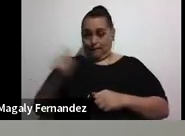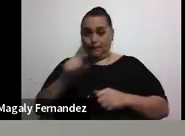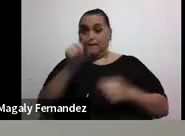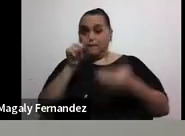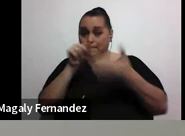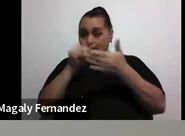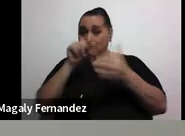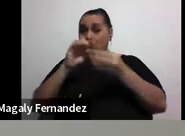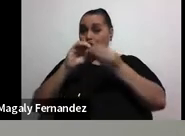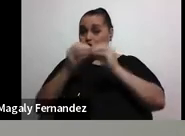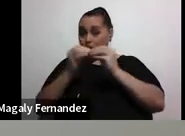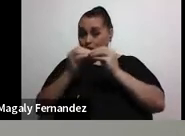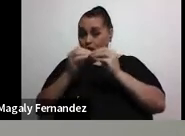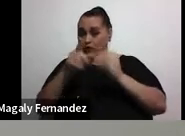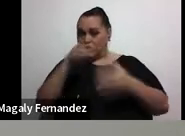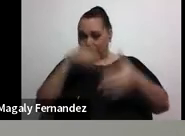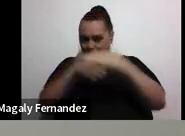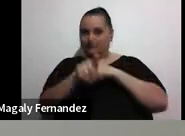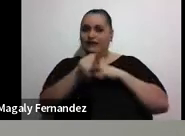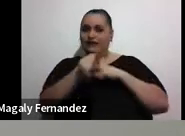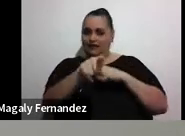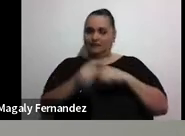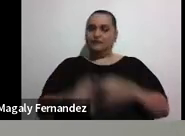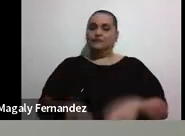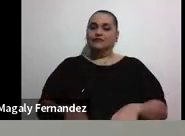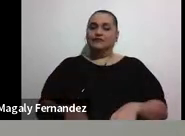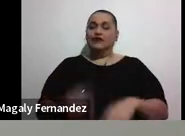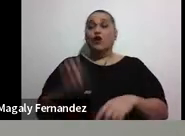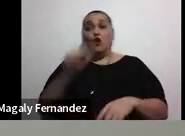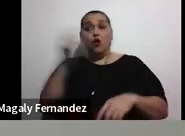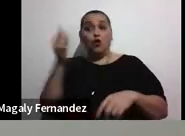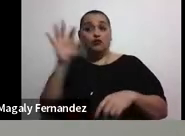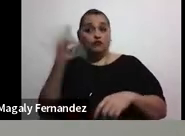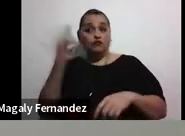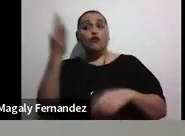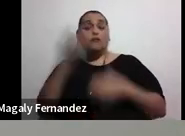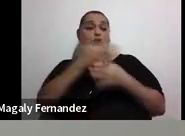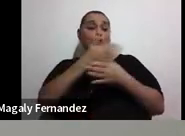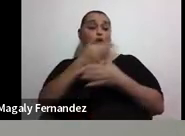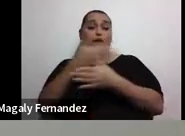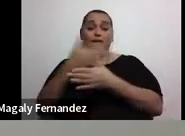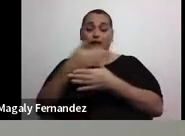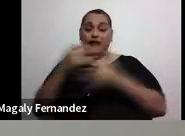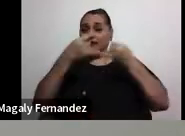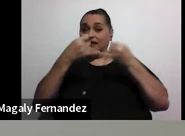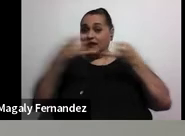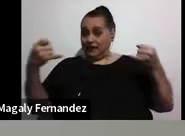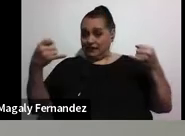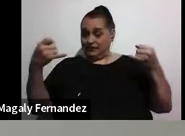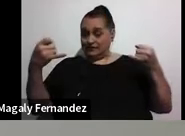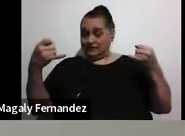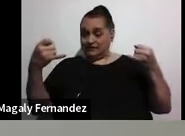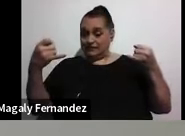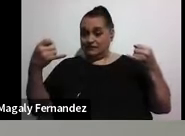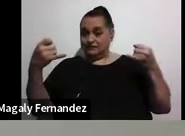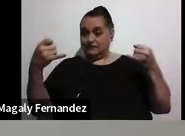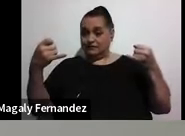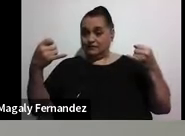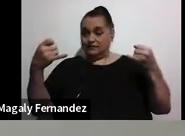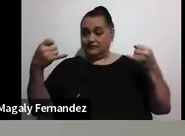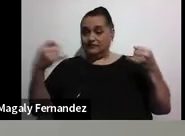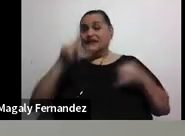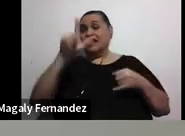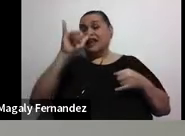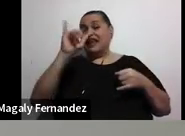y van a ingresar acá. De otra forma, creo que también se comparte un enlace. Es un enlace, un link